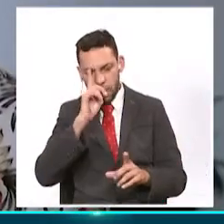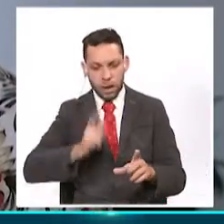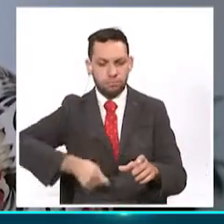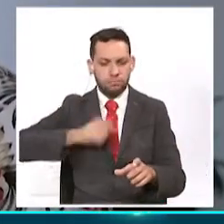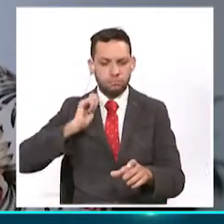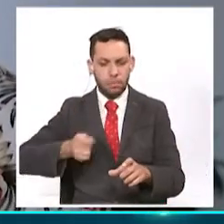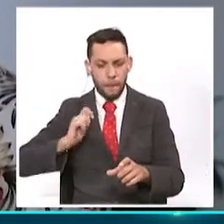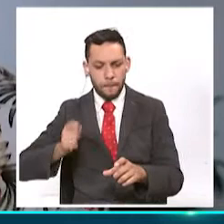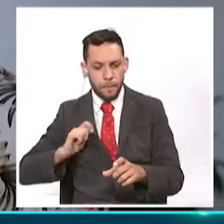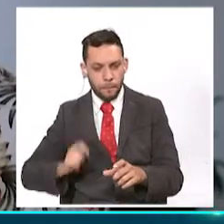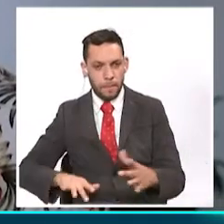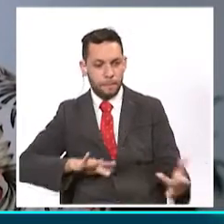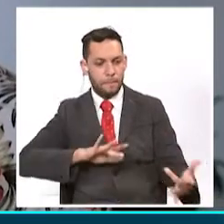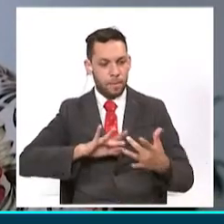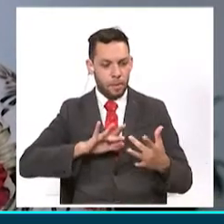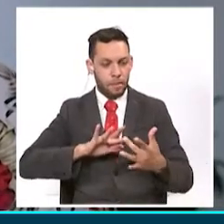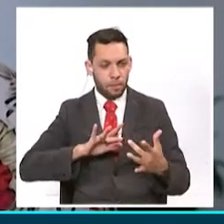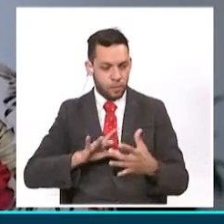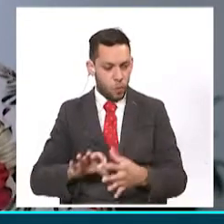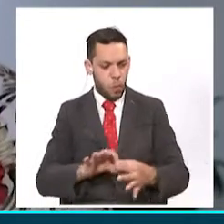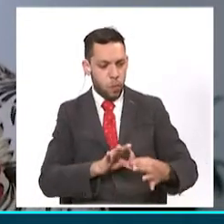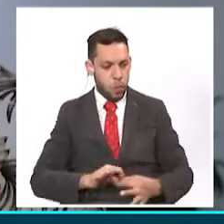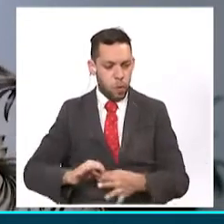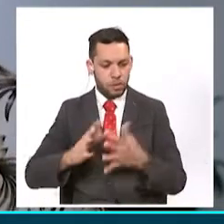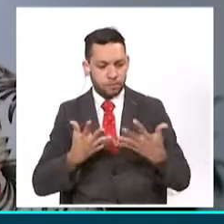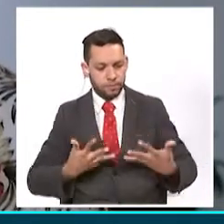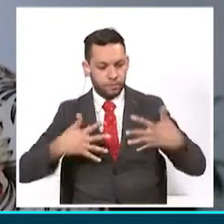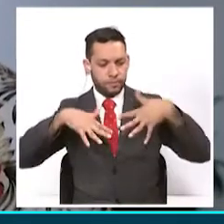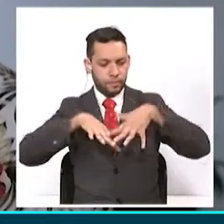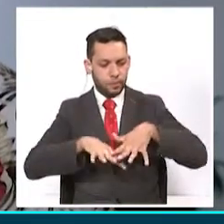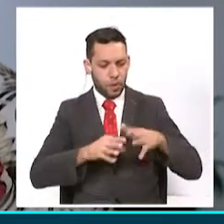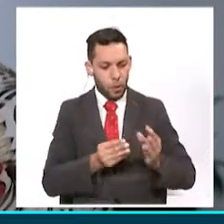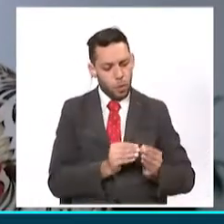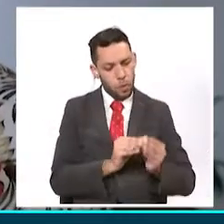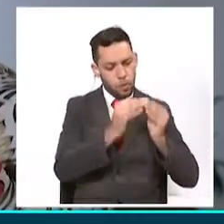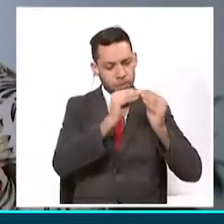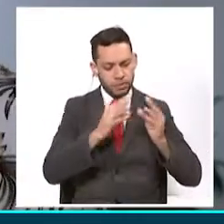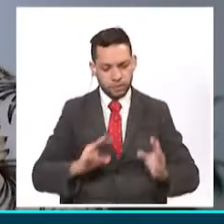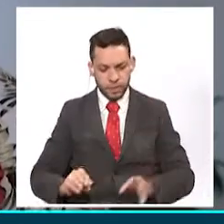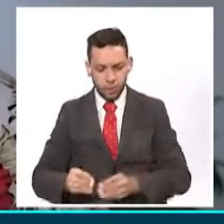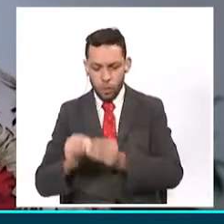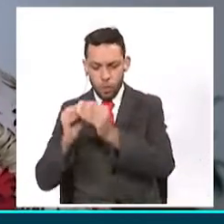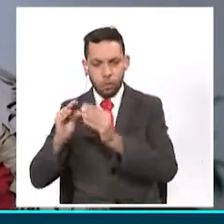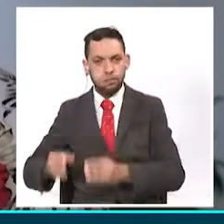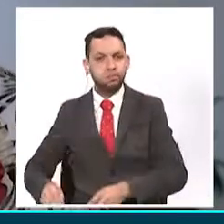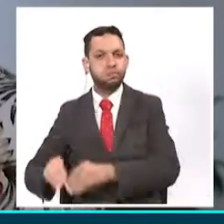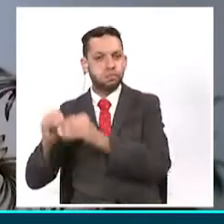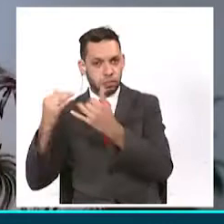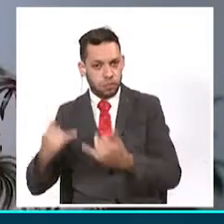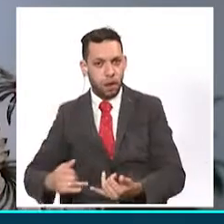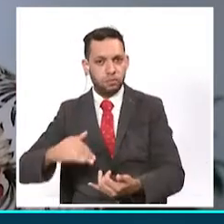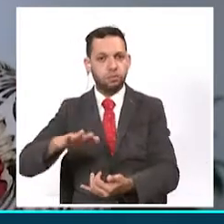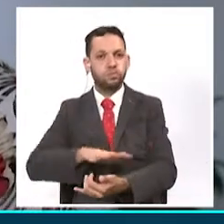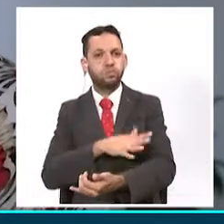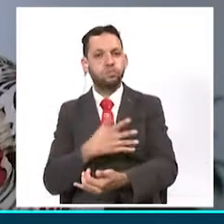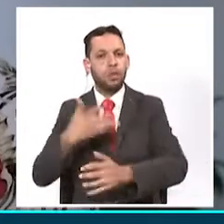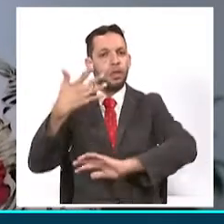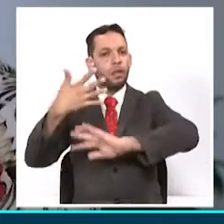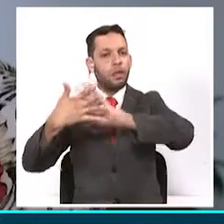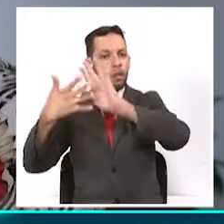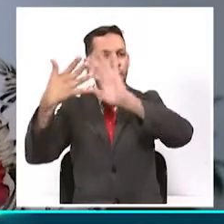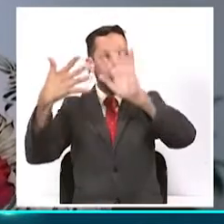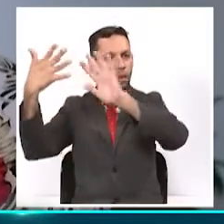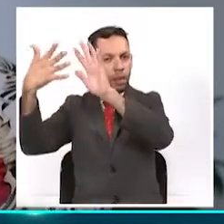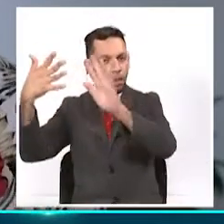instrumentos de percusión reales. Lo que hacemos es presentar un número de percusión donde se muestran ritmos, pero también hay una parte de